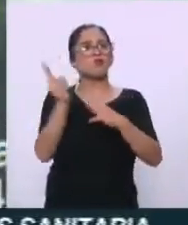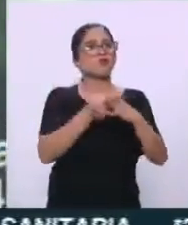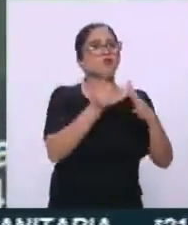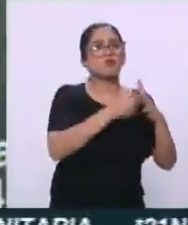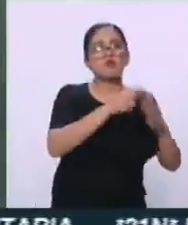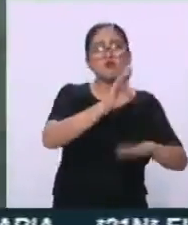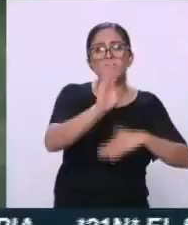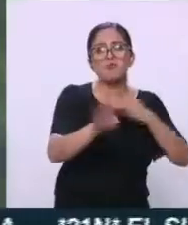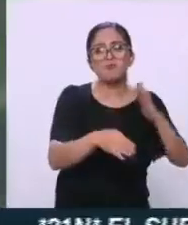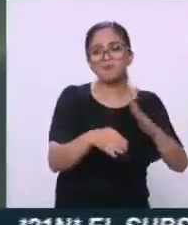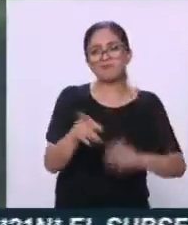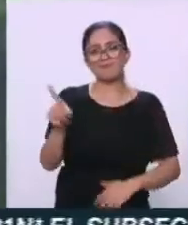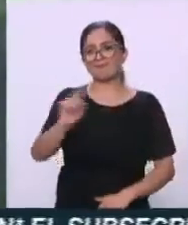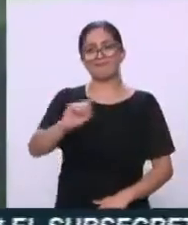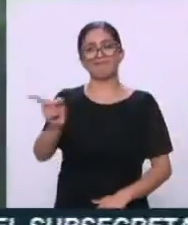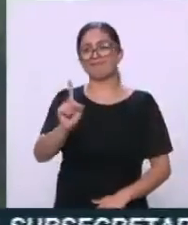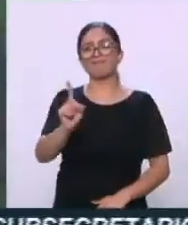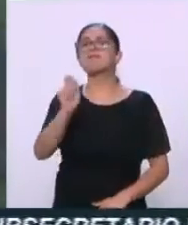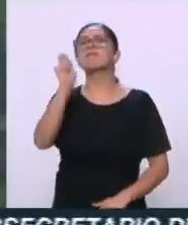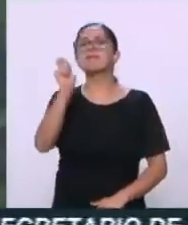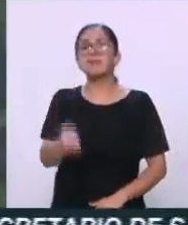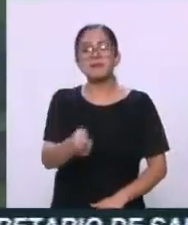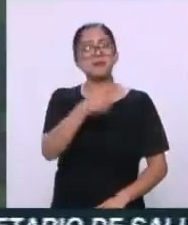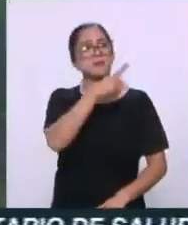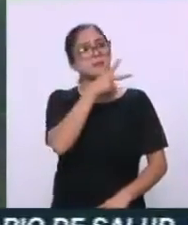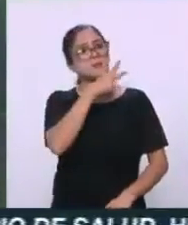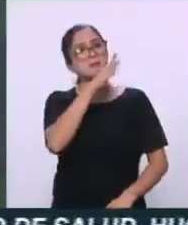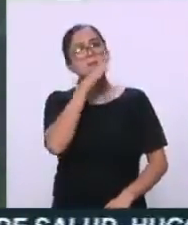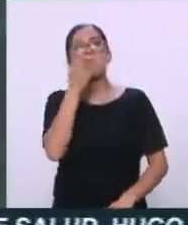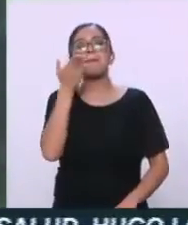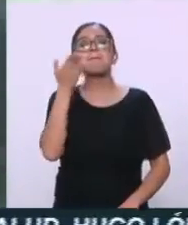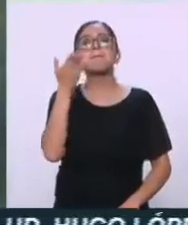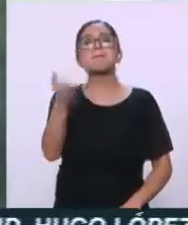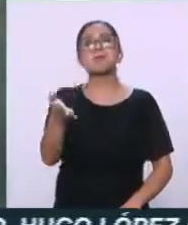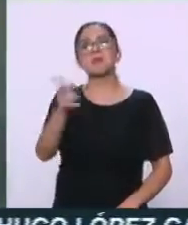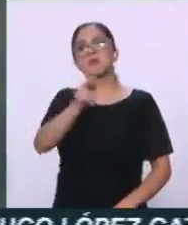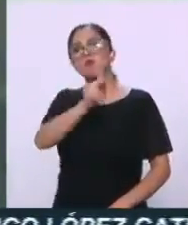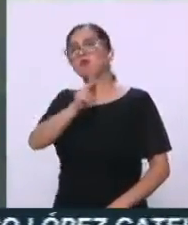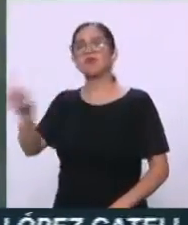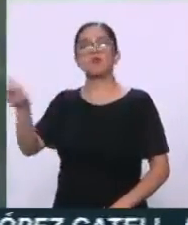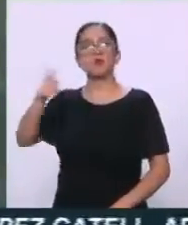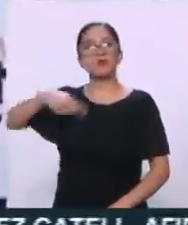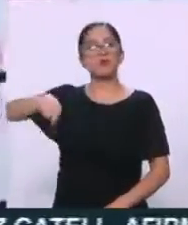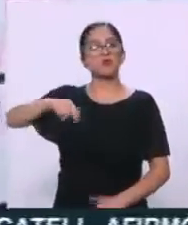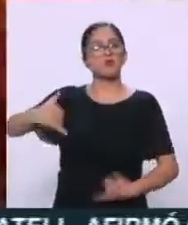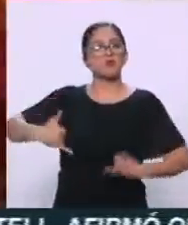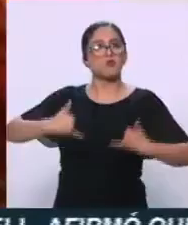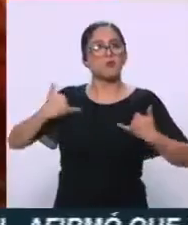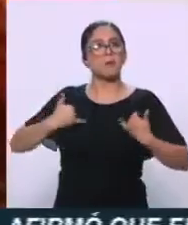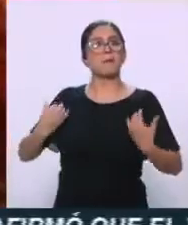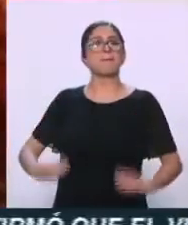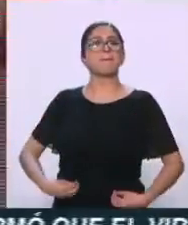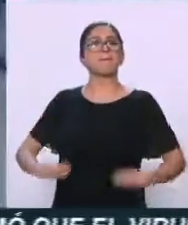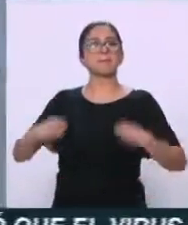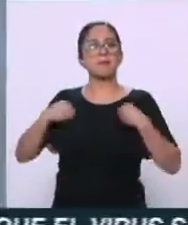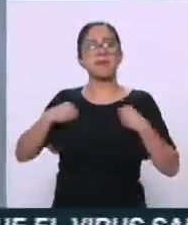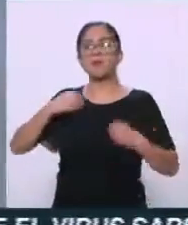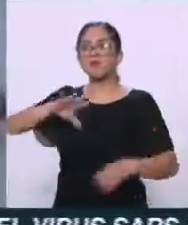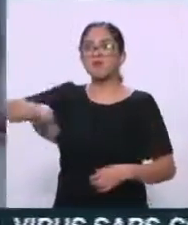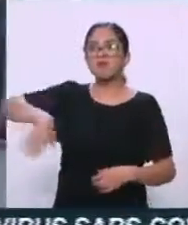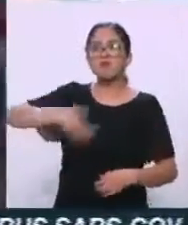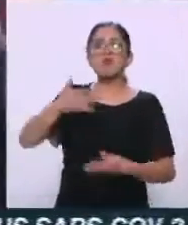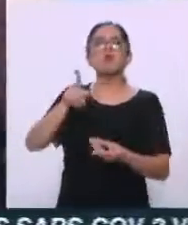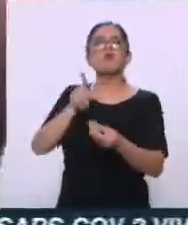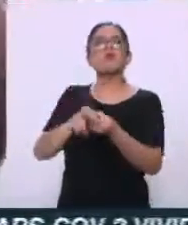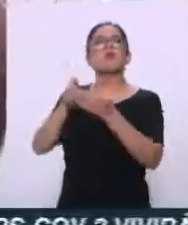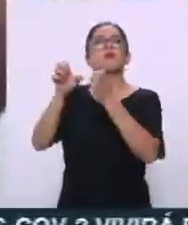exigencia de los padres de familia sigue siendo presentación con vida y corresponde al Estado encontrar el paradero y en las condiciones en